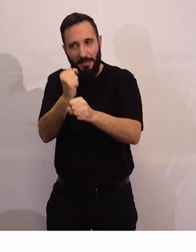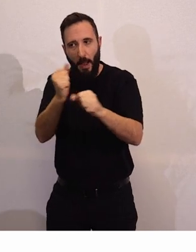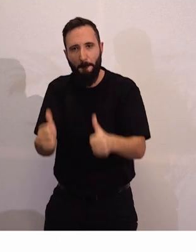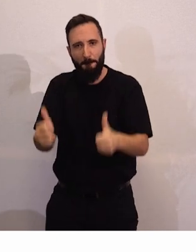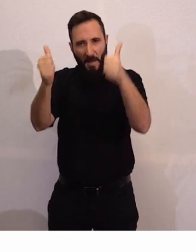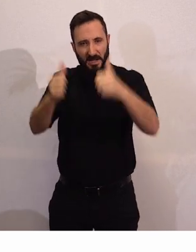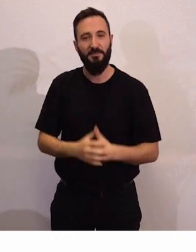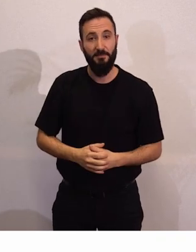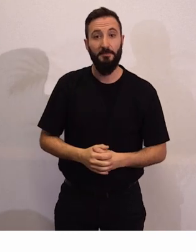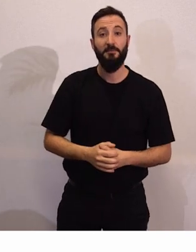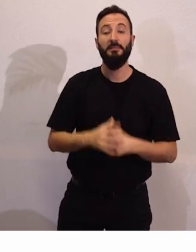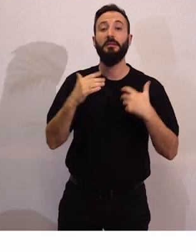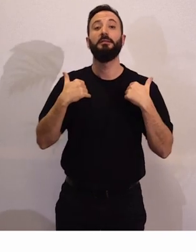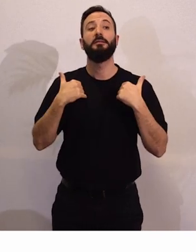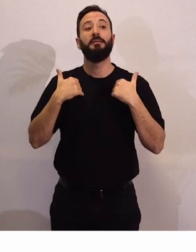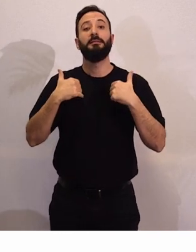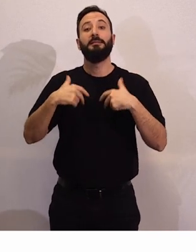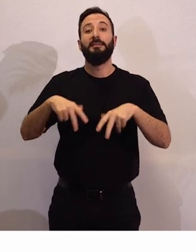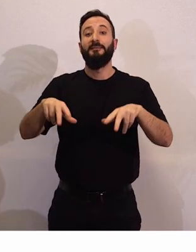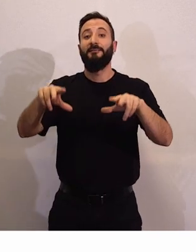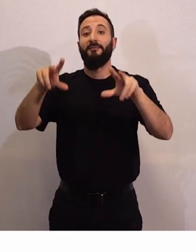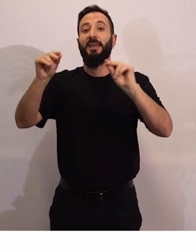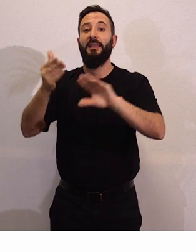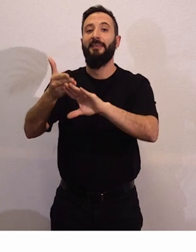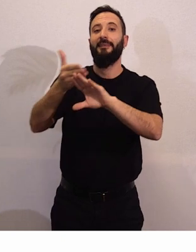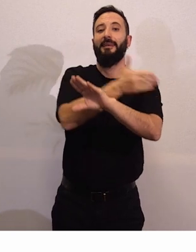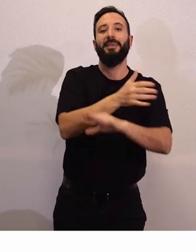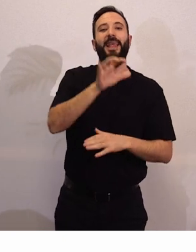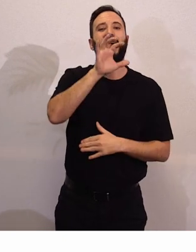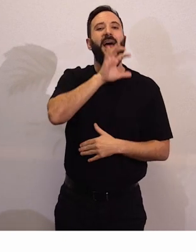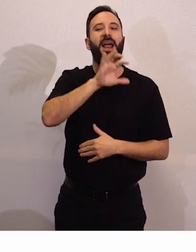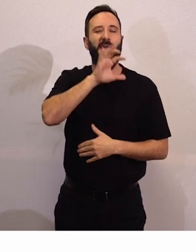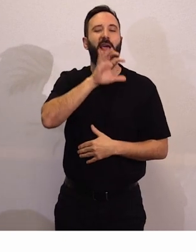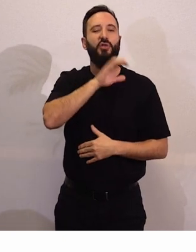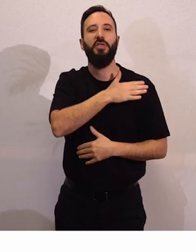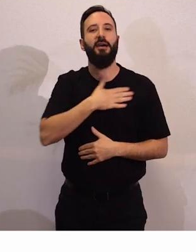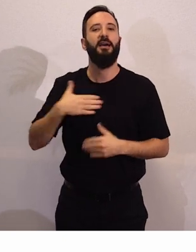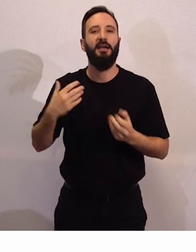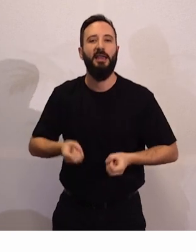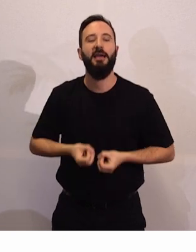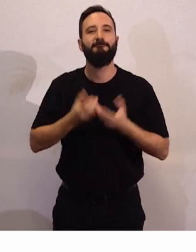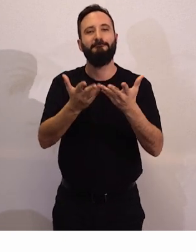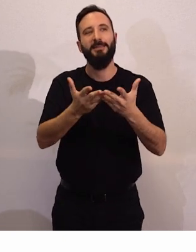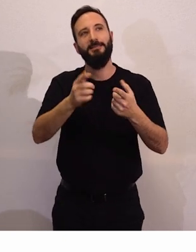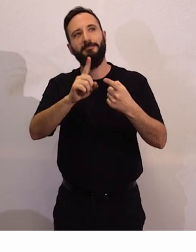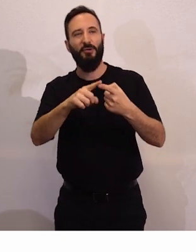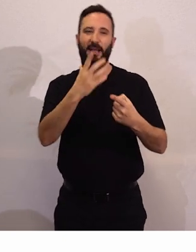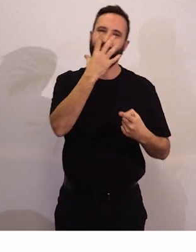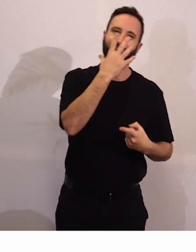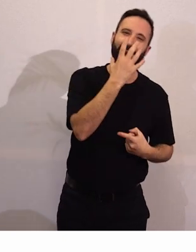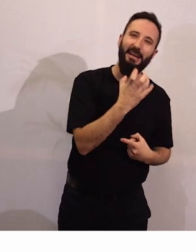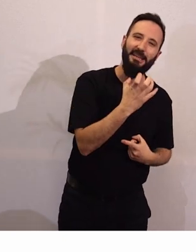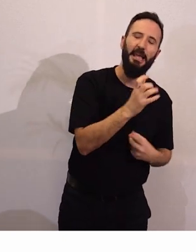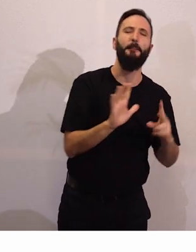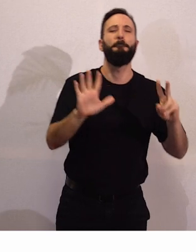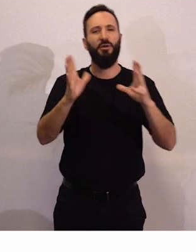Bueno, pues antes de terminar sí me gustaría poder contaros una anécdota que por una parte es triste pero también tiene su